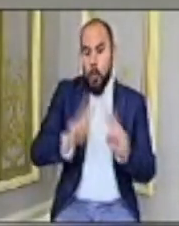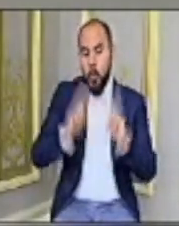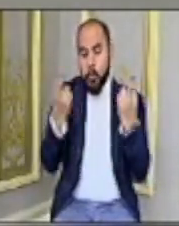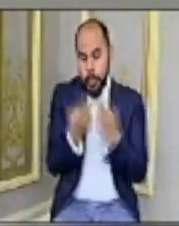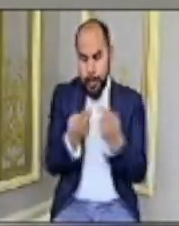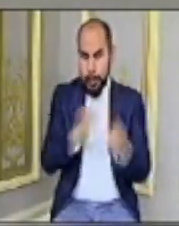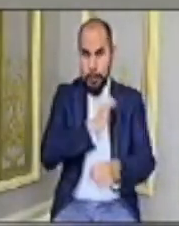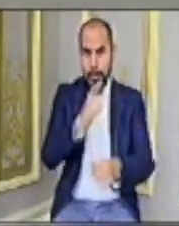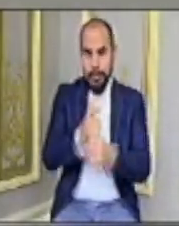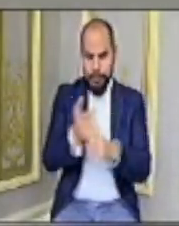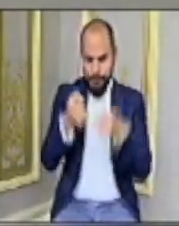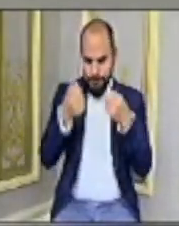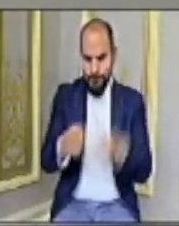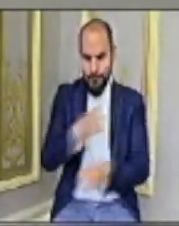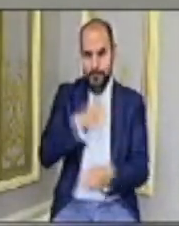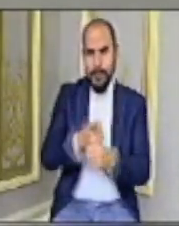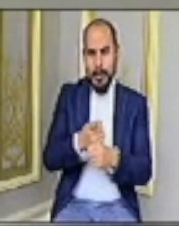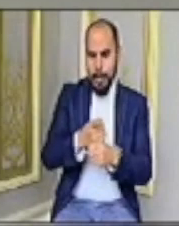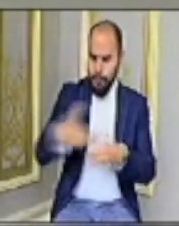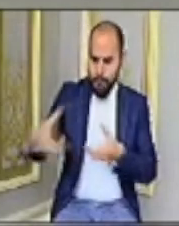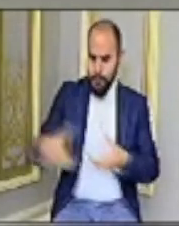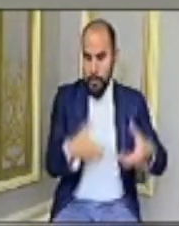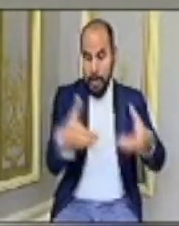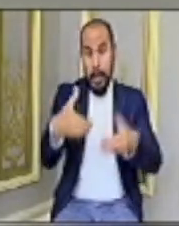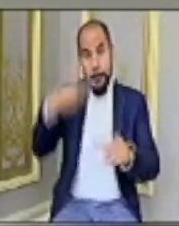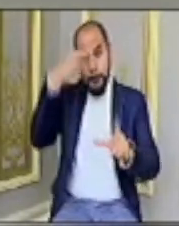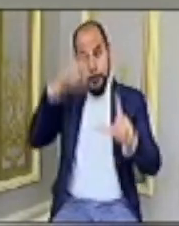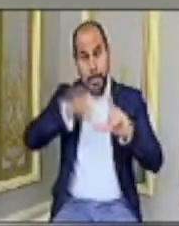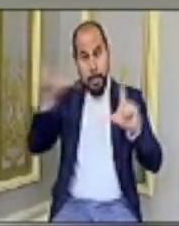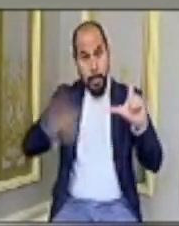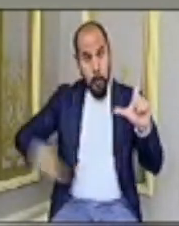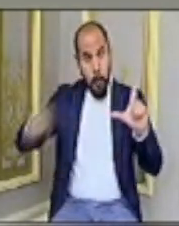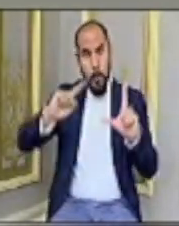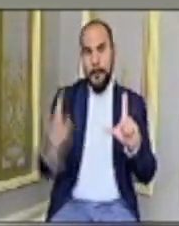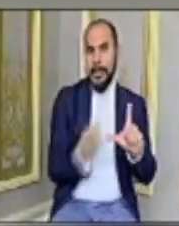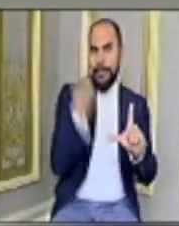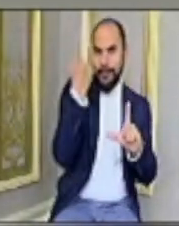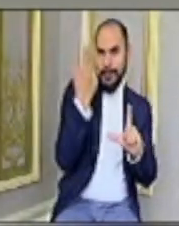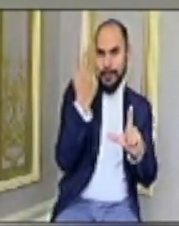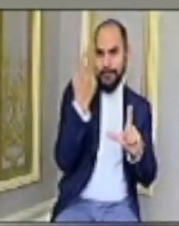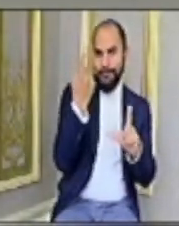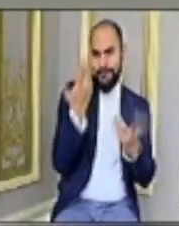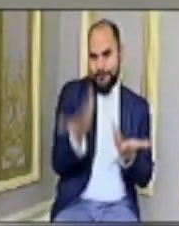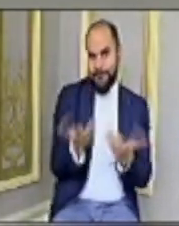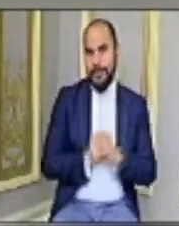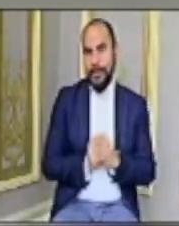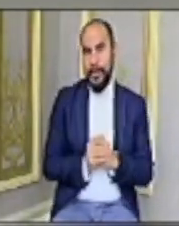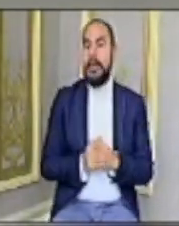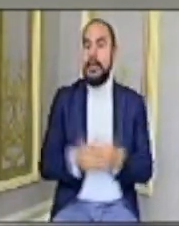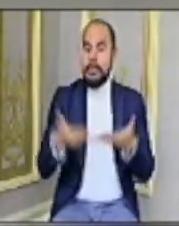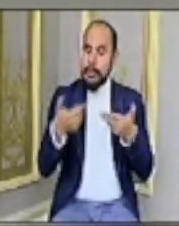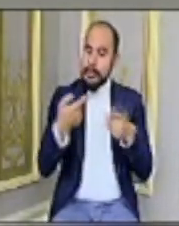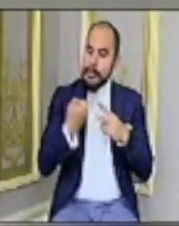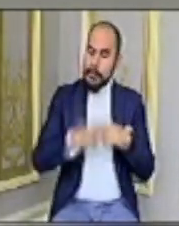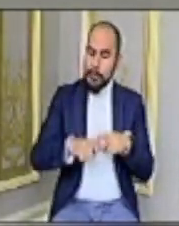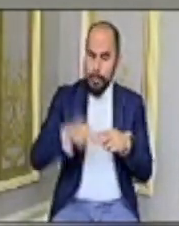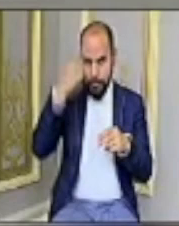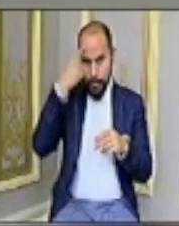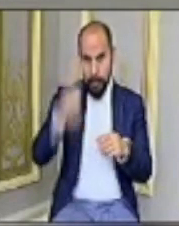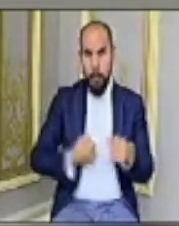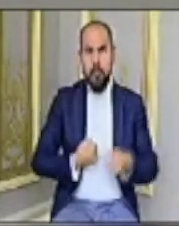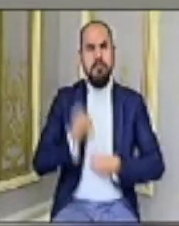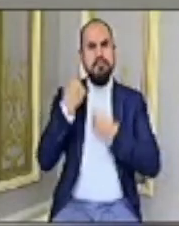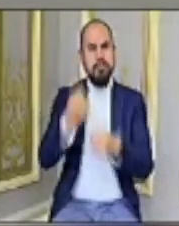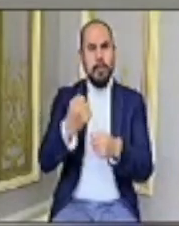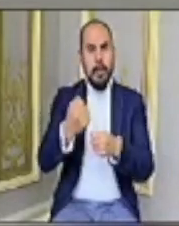seguridad vial en todo México y en todo el país, abriendo ahora un parteaguas para fortalecer la garantía